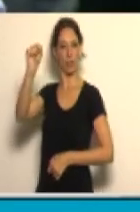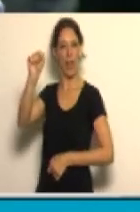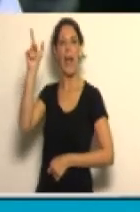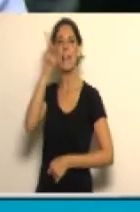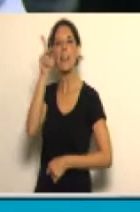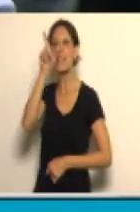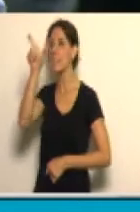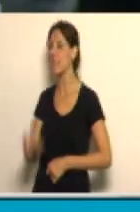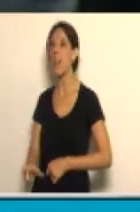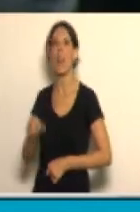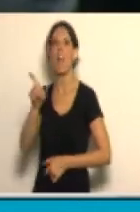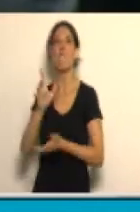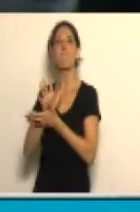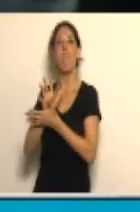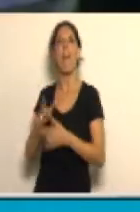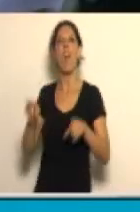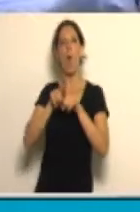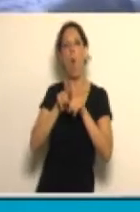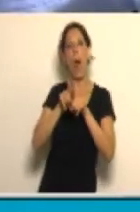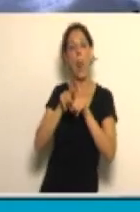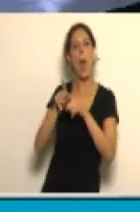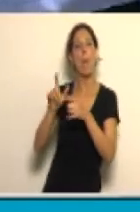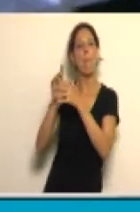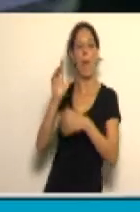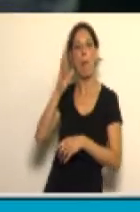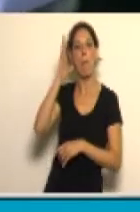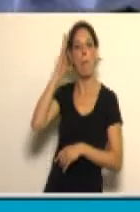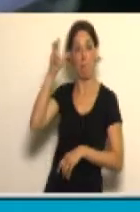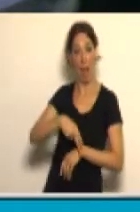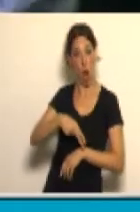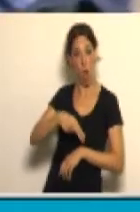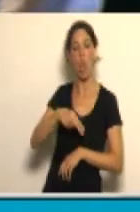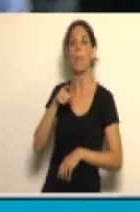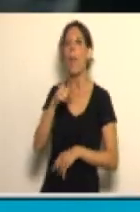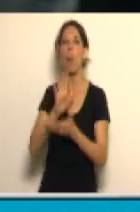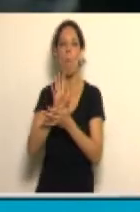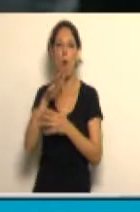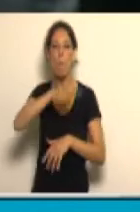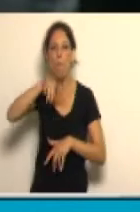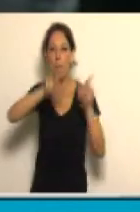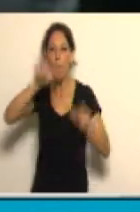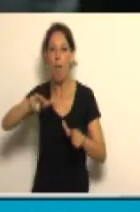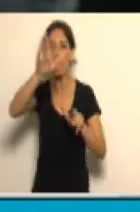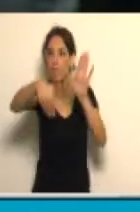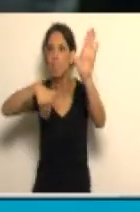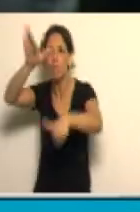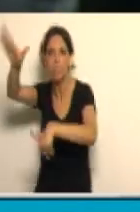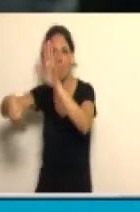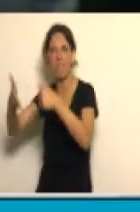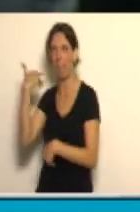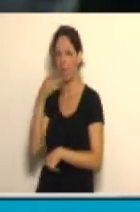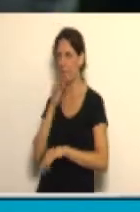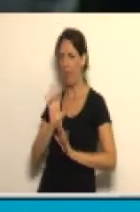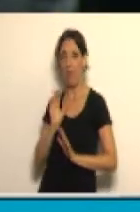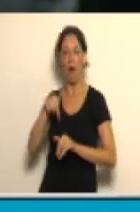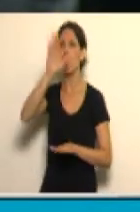Kirchner es el perón de este tiempo que vino a convocar al pueblo a ser protagonista y a